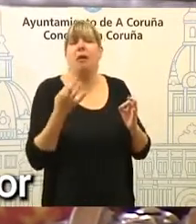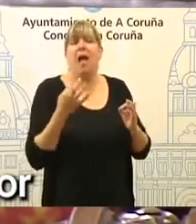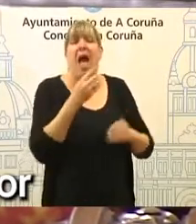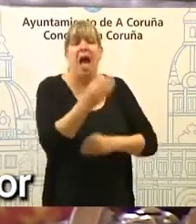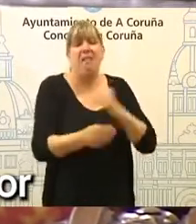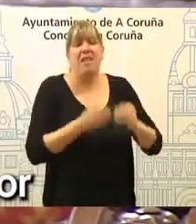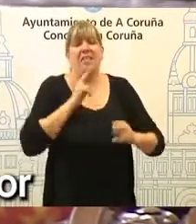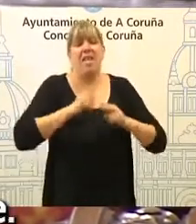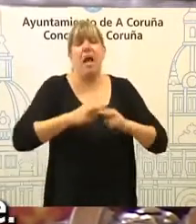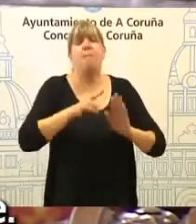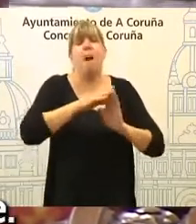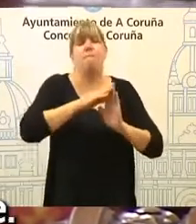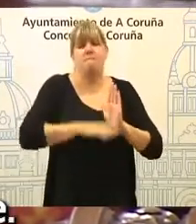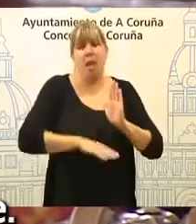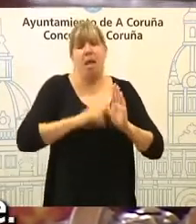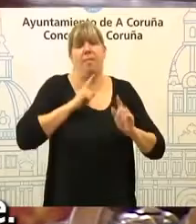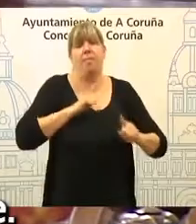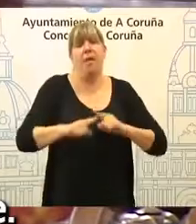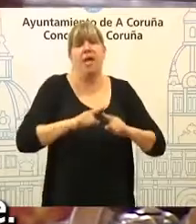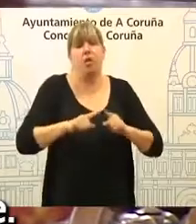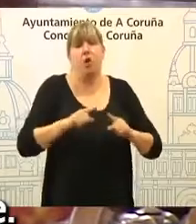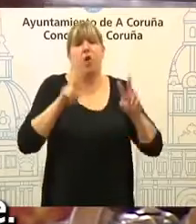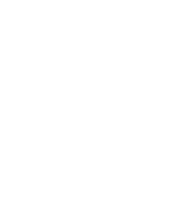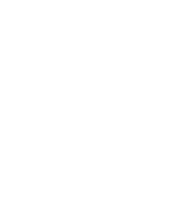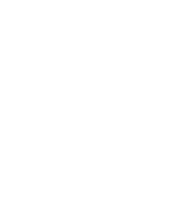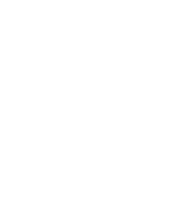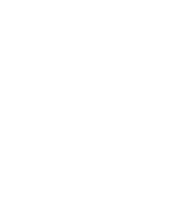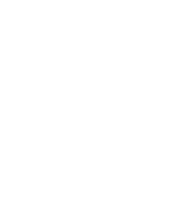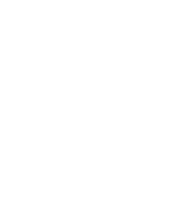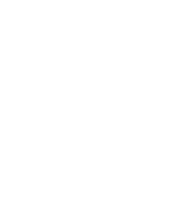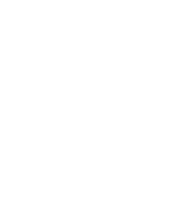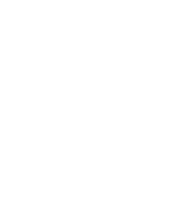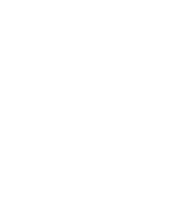para a cultura e as políticas culturais nesta cidade